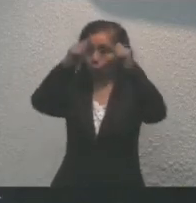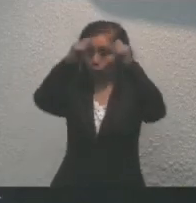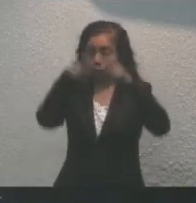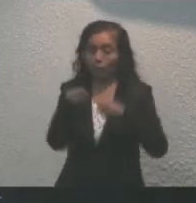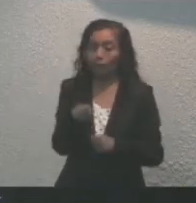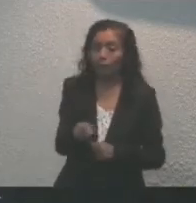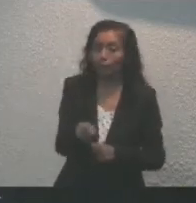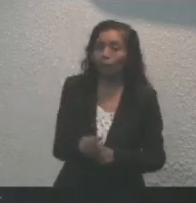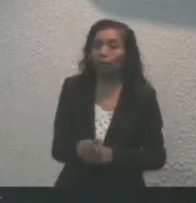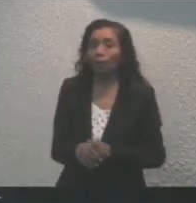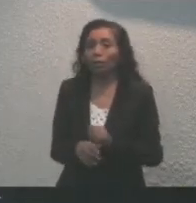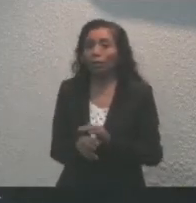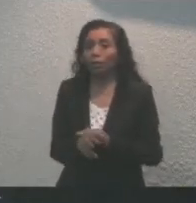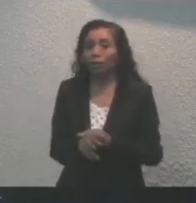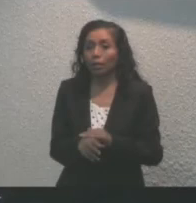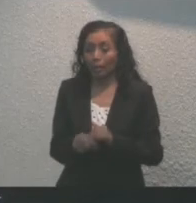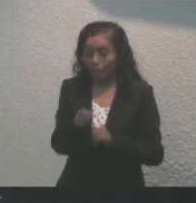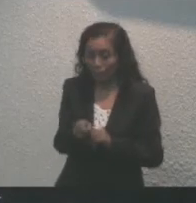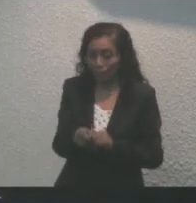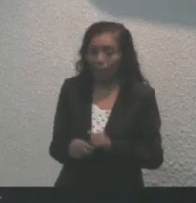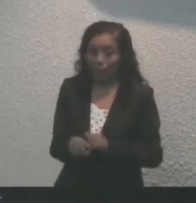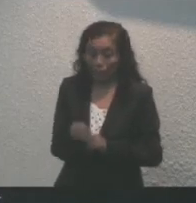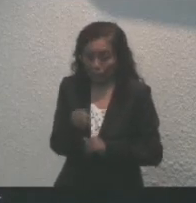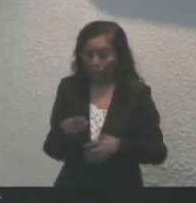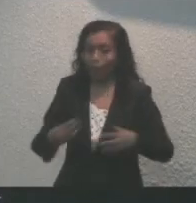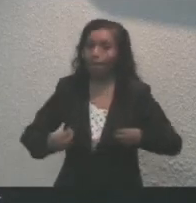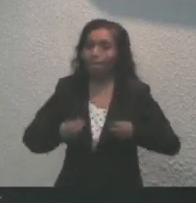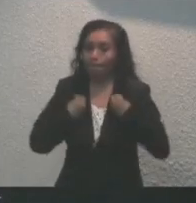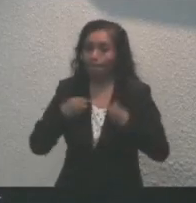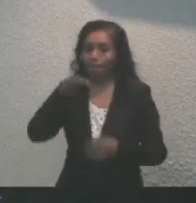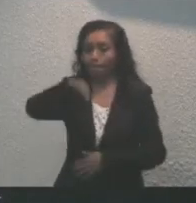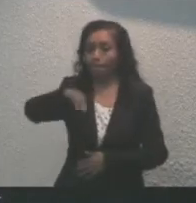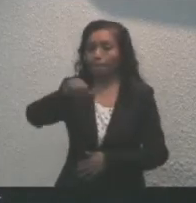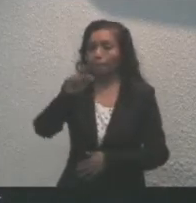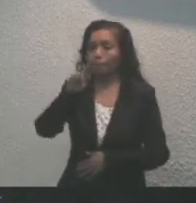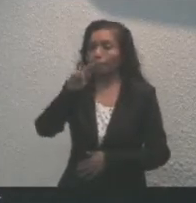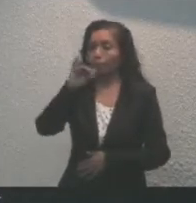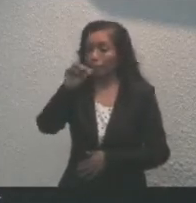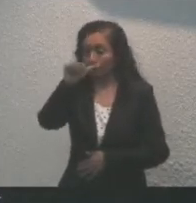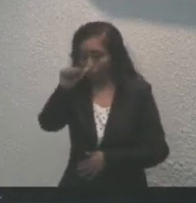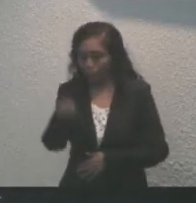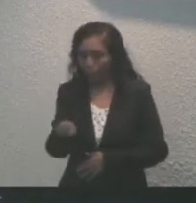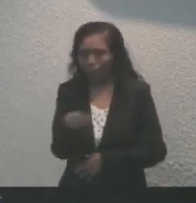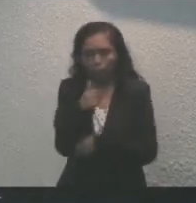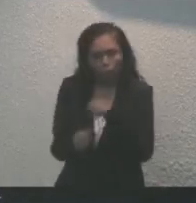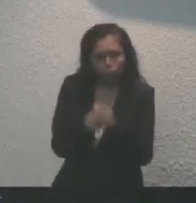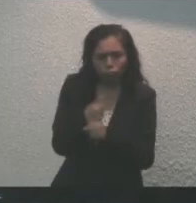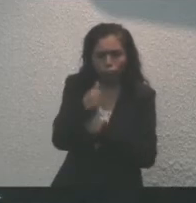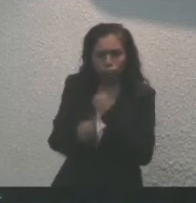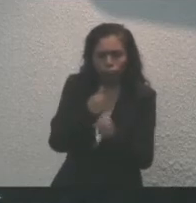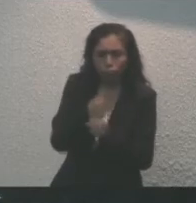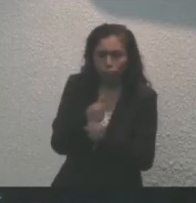pobladores o fundadores de Tulum estaba María Huicaba, quien en pocos años se